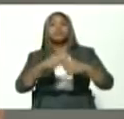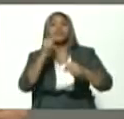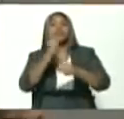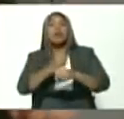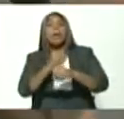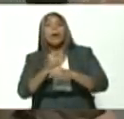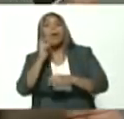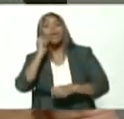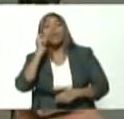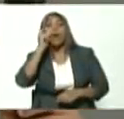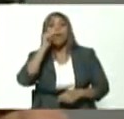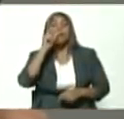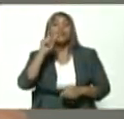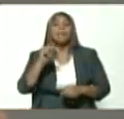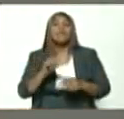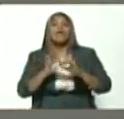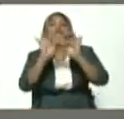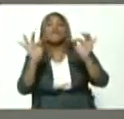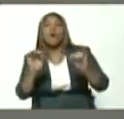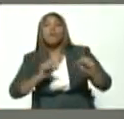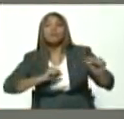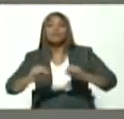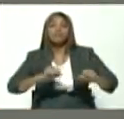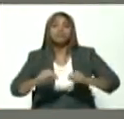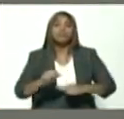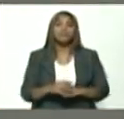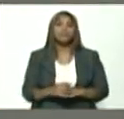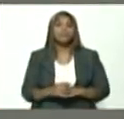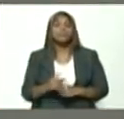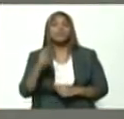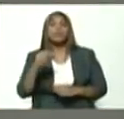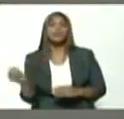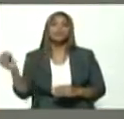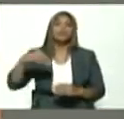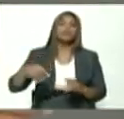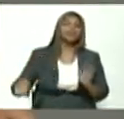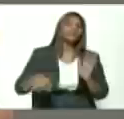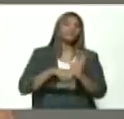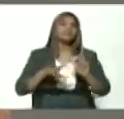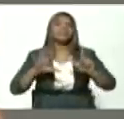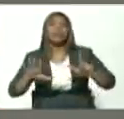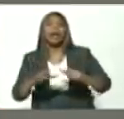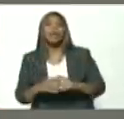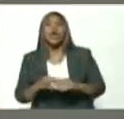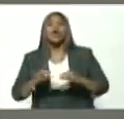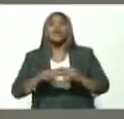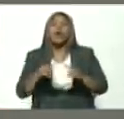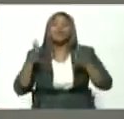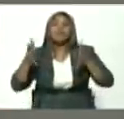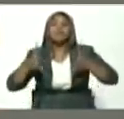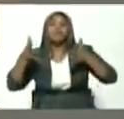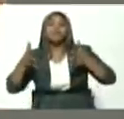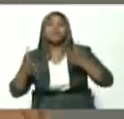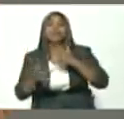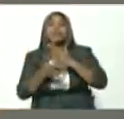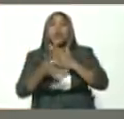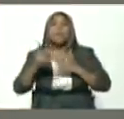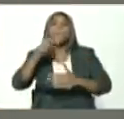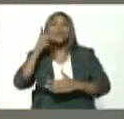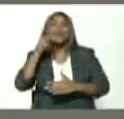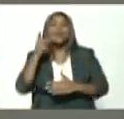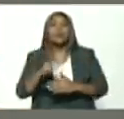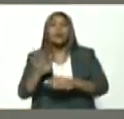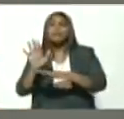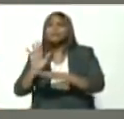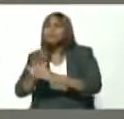trabajadoras y el modelo de gestión también queremos incorporar el tema de la formación tecnopolítica tal cual como lo